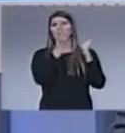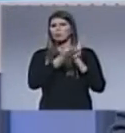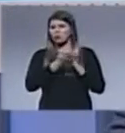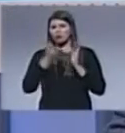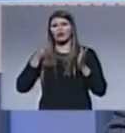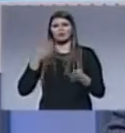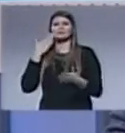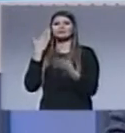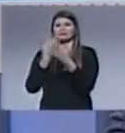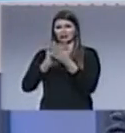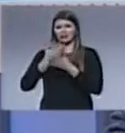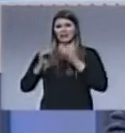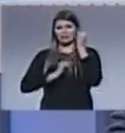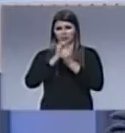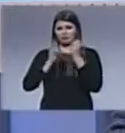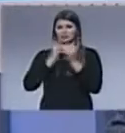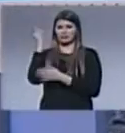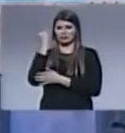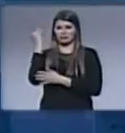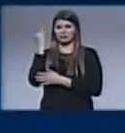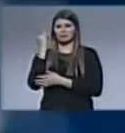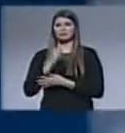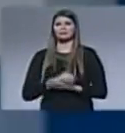el siguiente compacto de noticias internacionales.